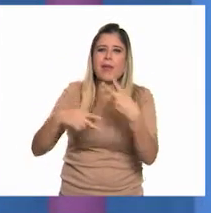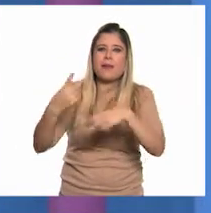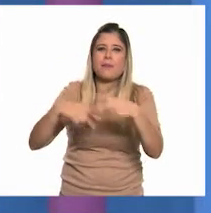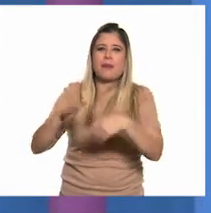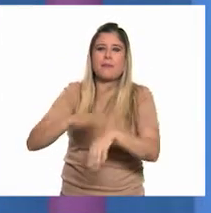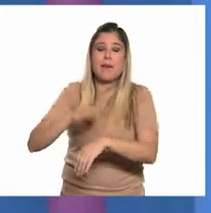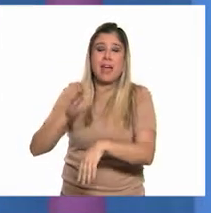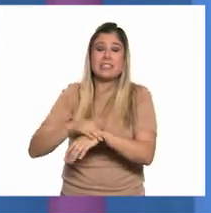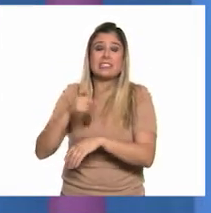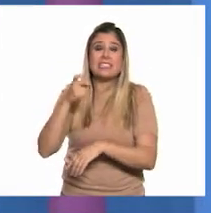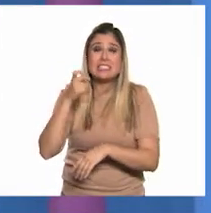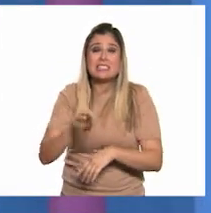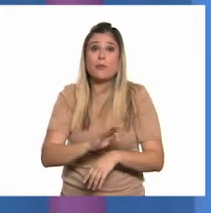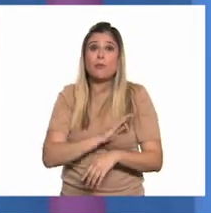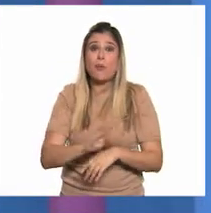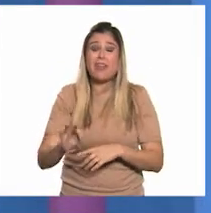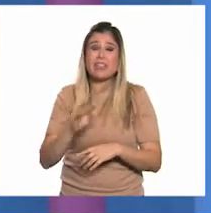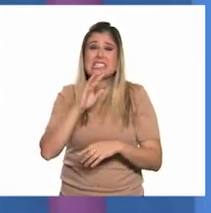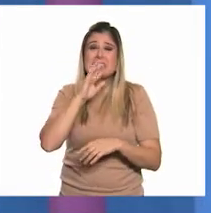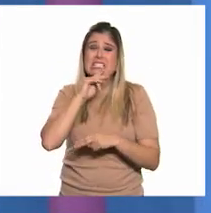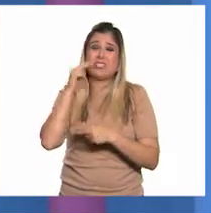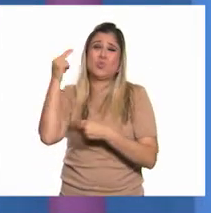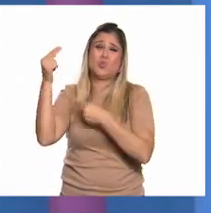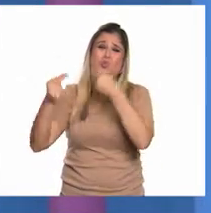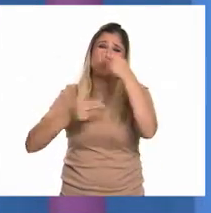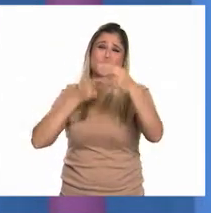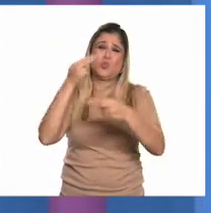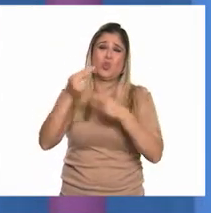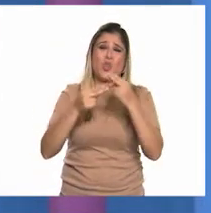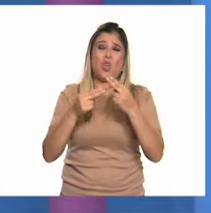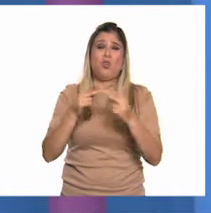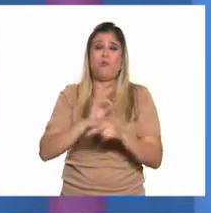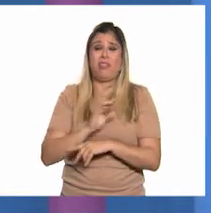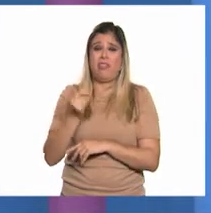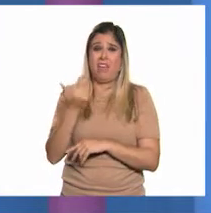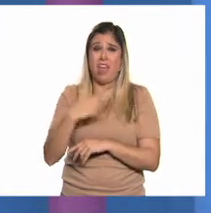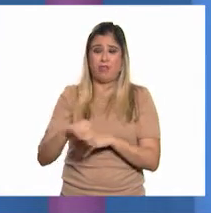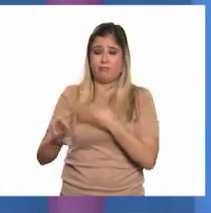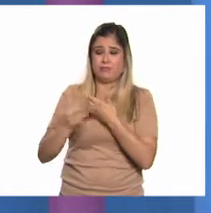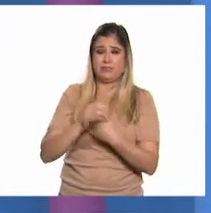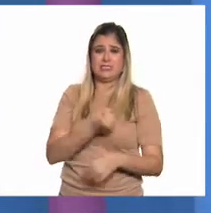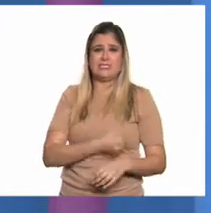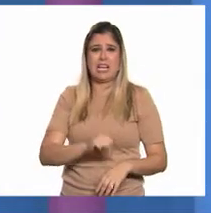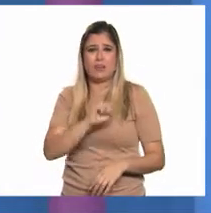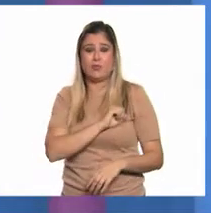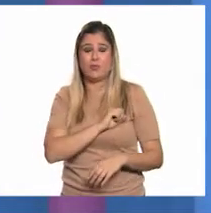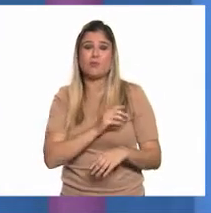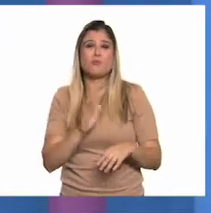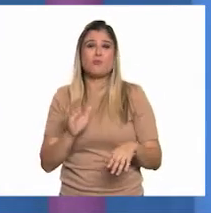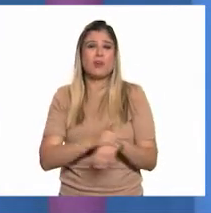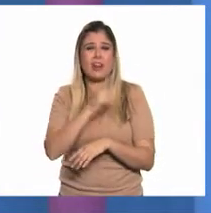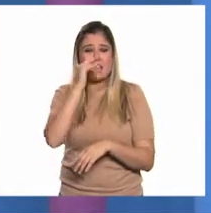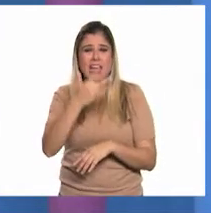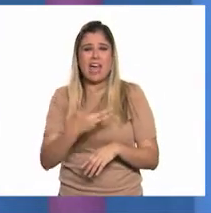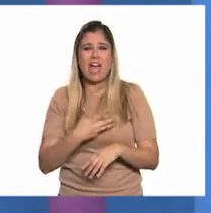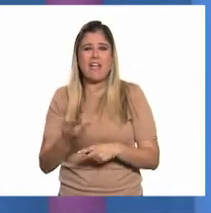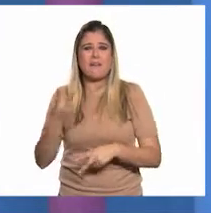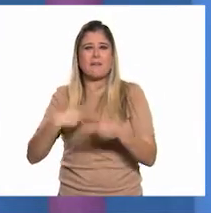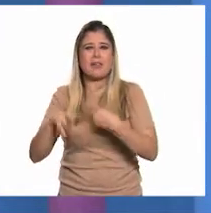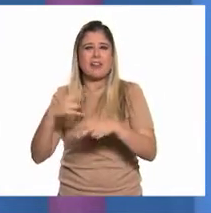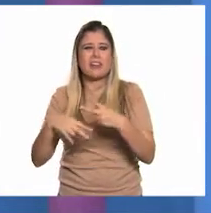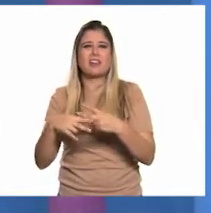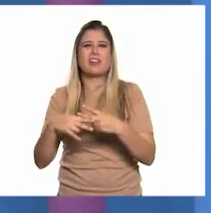altamente contaminante y dañina para la salud, debido a los residuos que genera